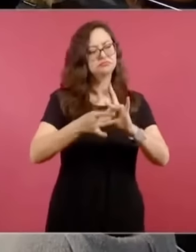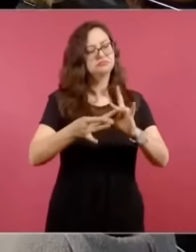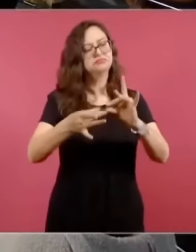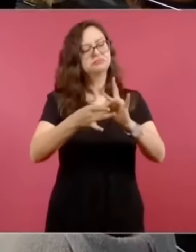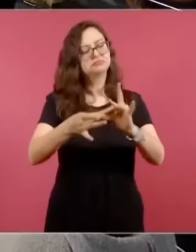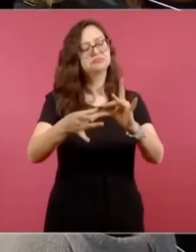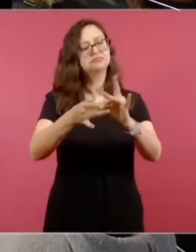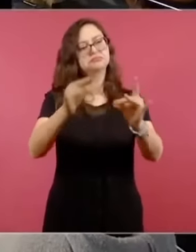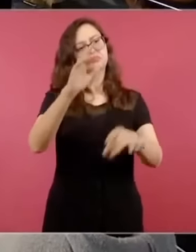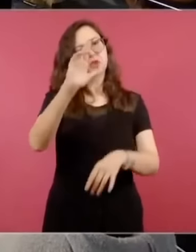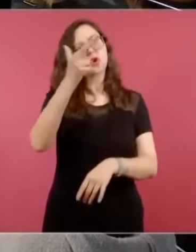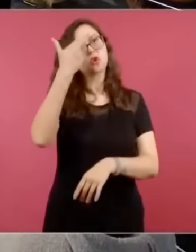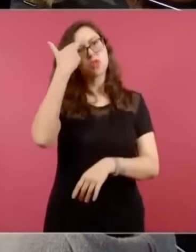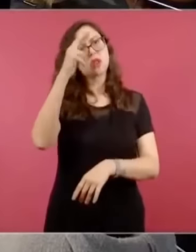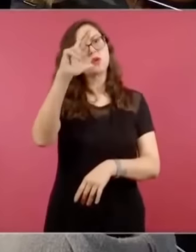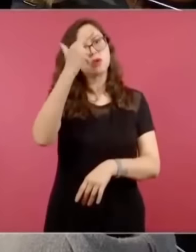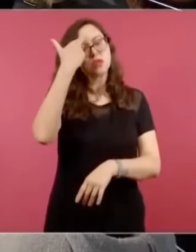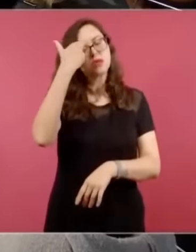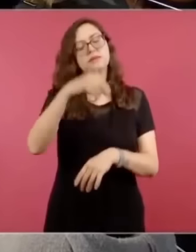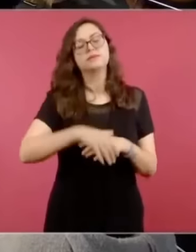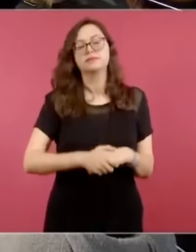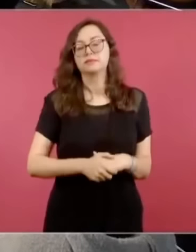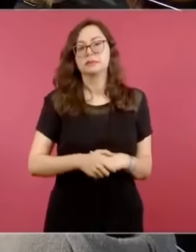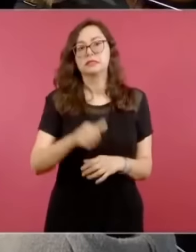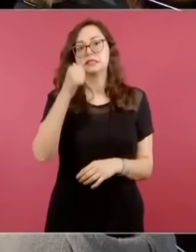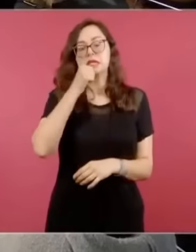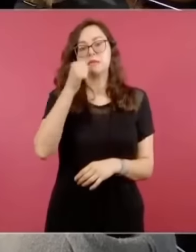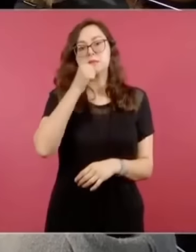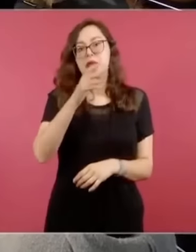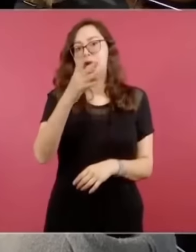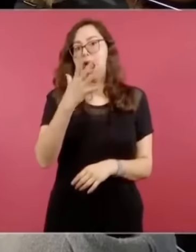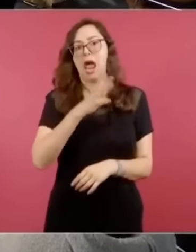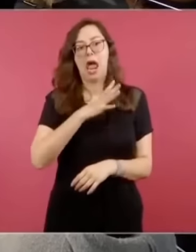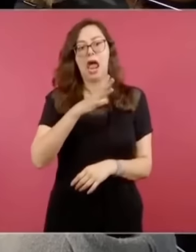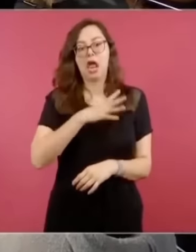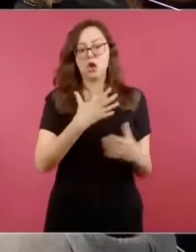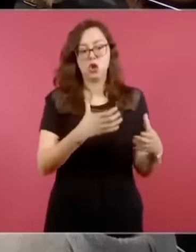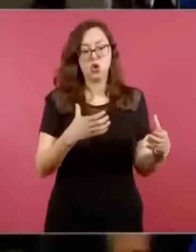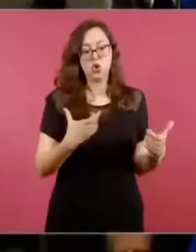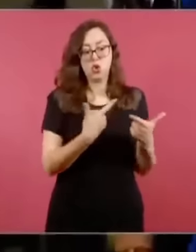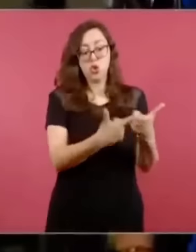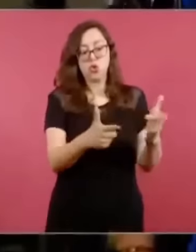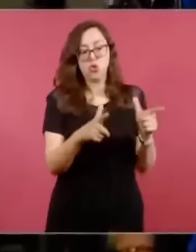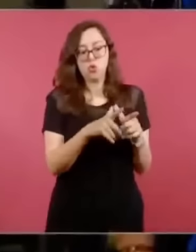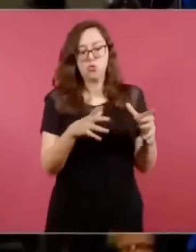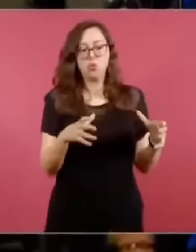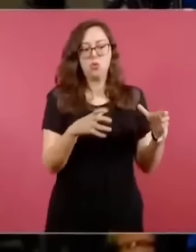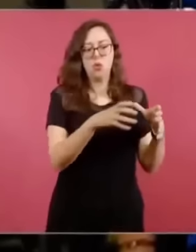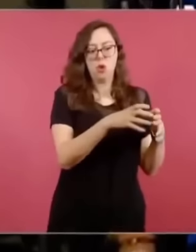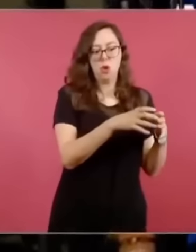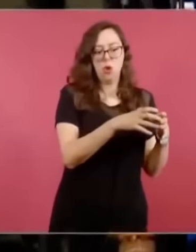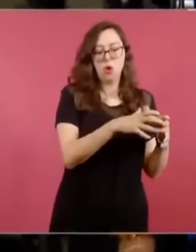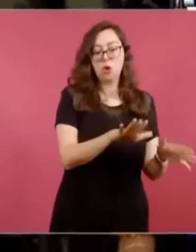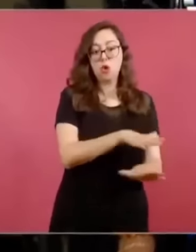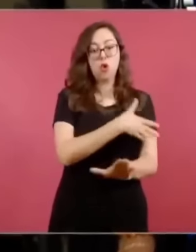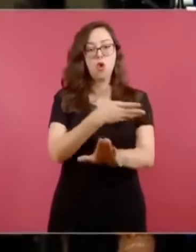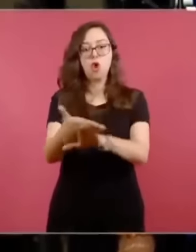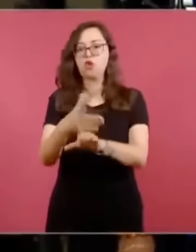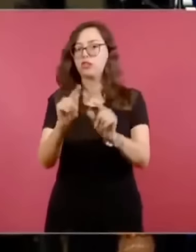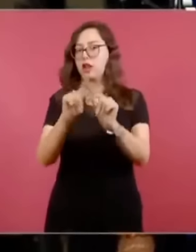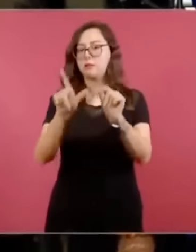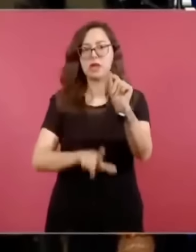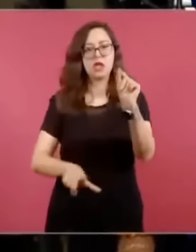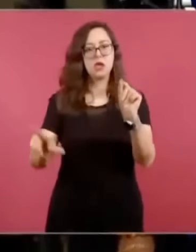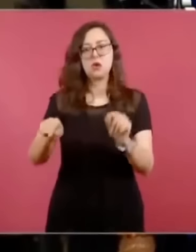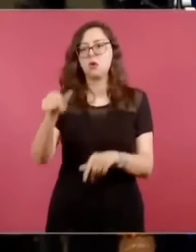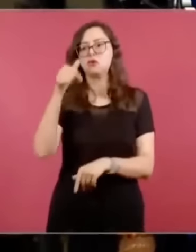a ciertas políticas públicas, en el caso de la privación, más bien de la nacionalización del petróleo,